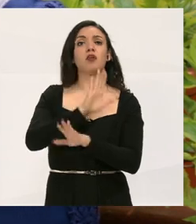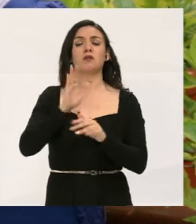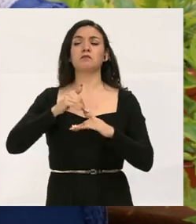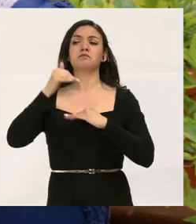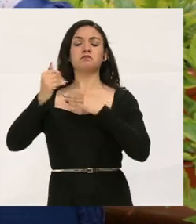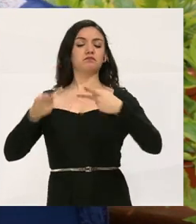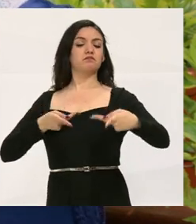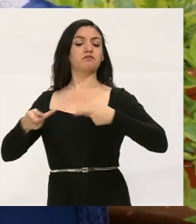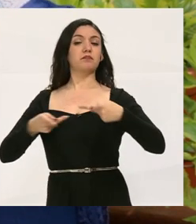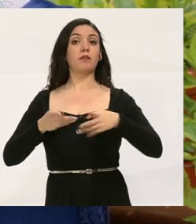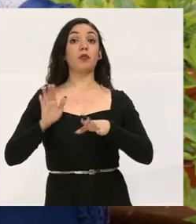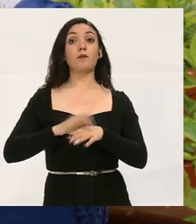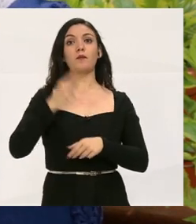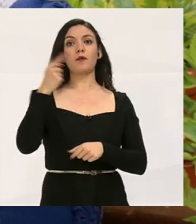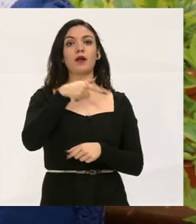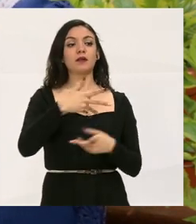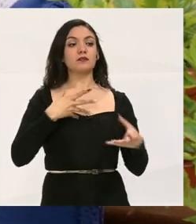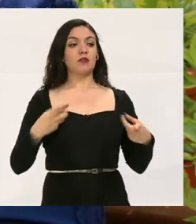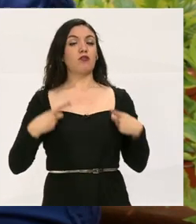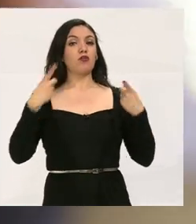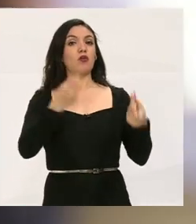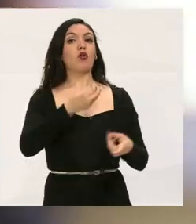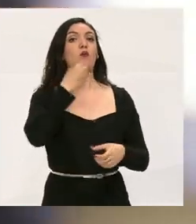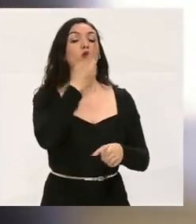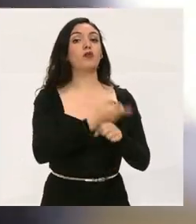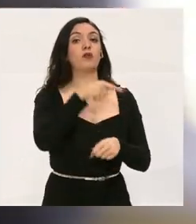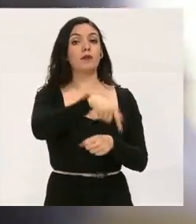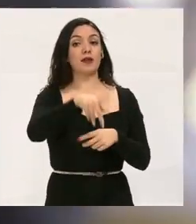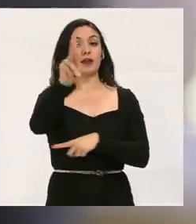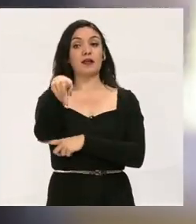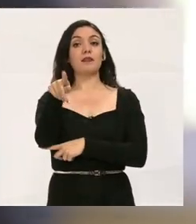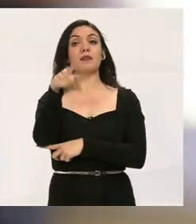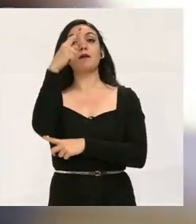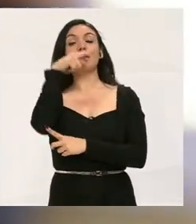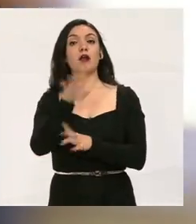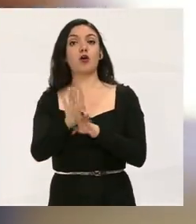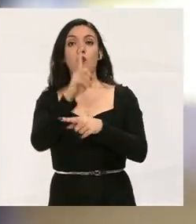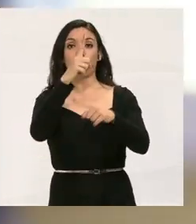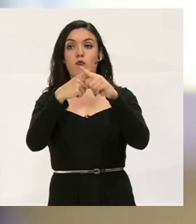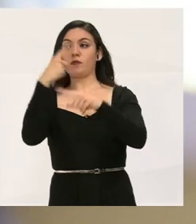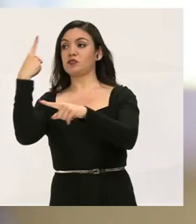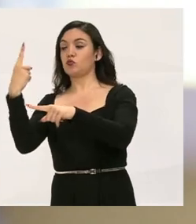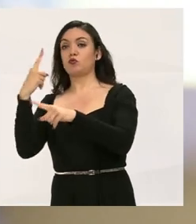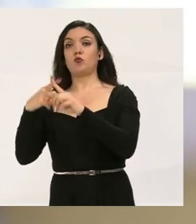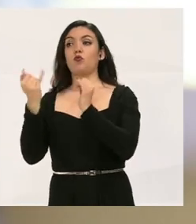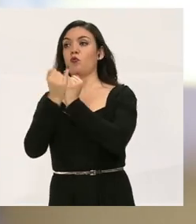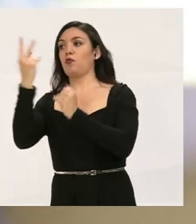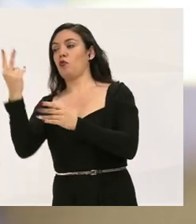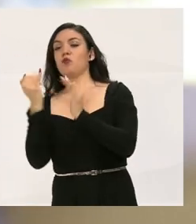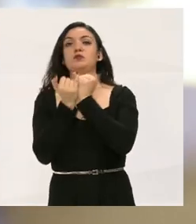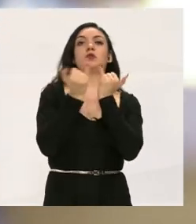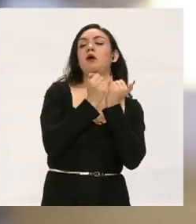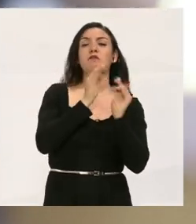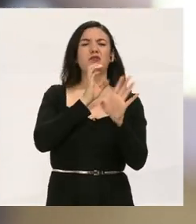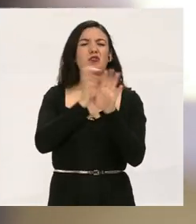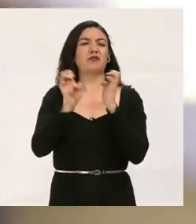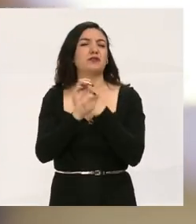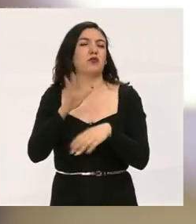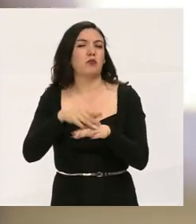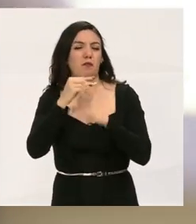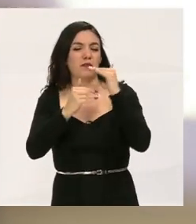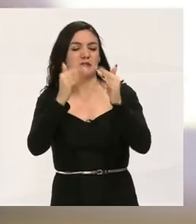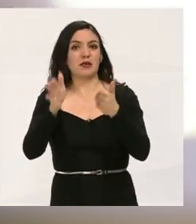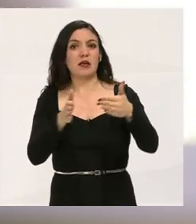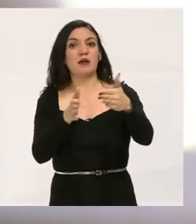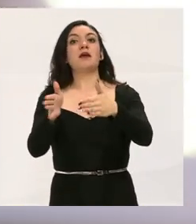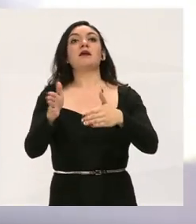primaria, ella va muy preparado, porque se le dio la oportunidad en el kinder de que hasta uno más uno, uno más dos, o cositas así que ya